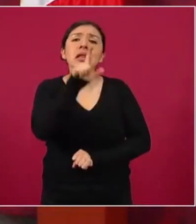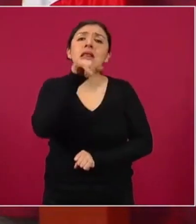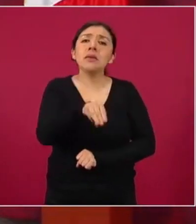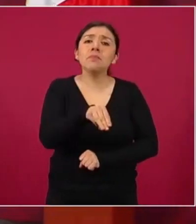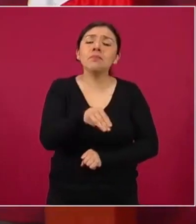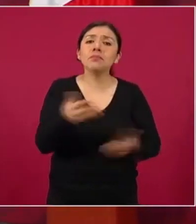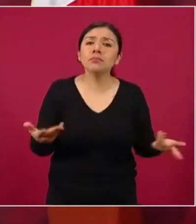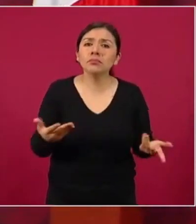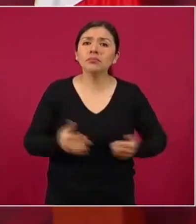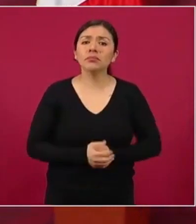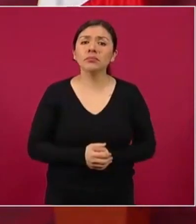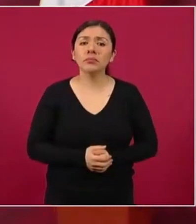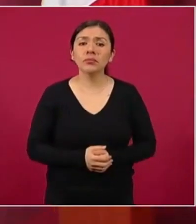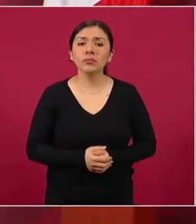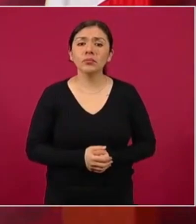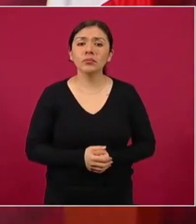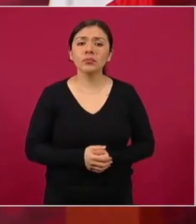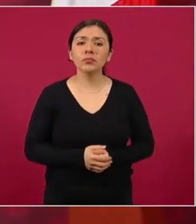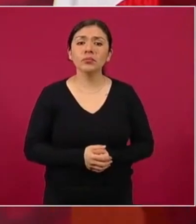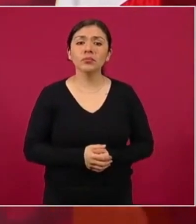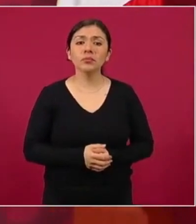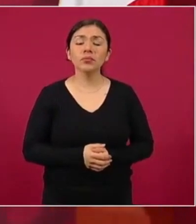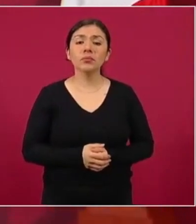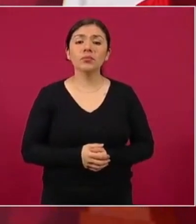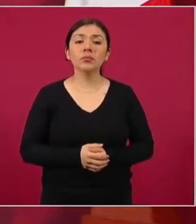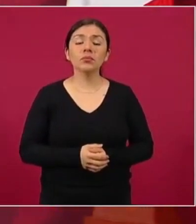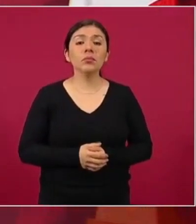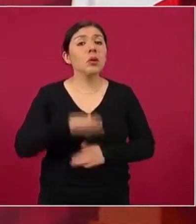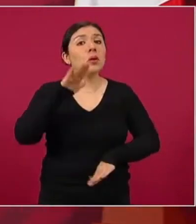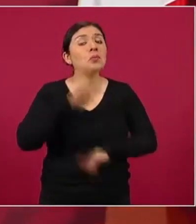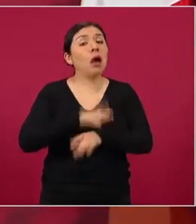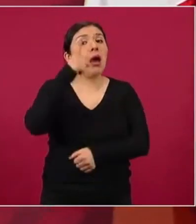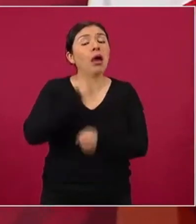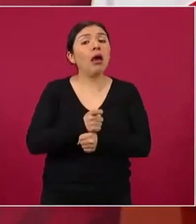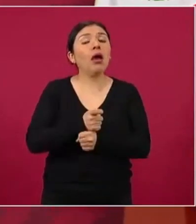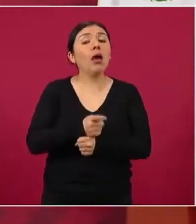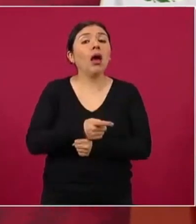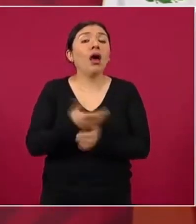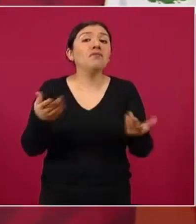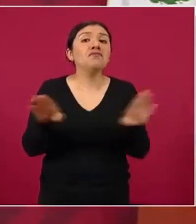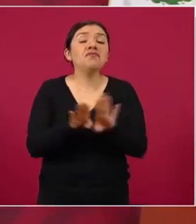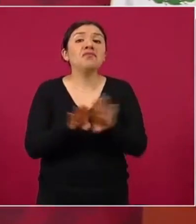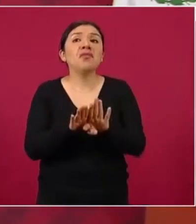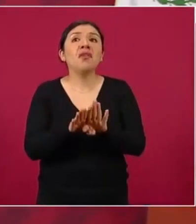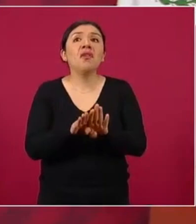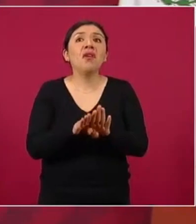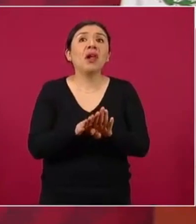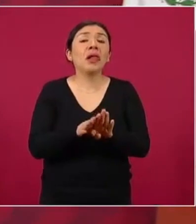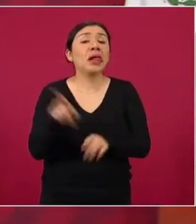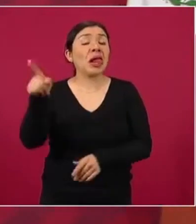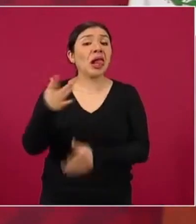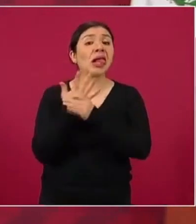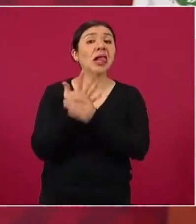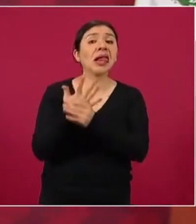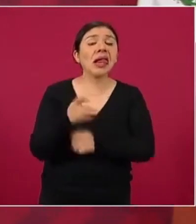a alegar o a sostener